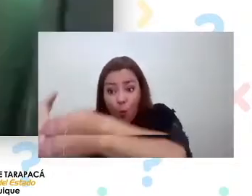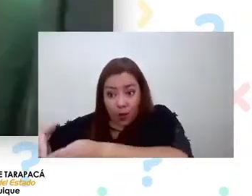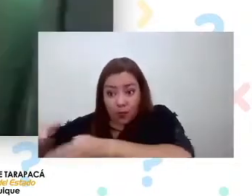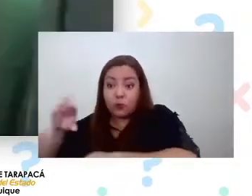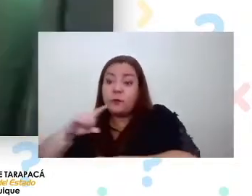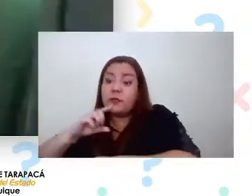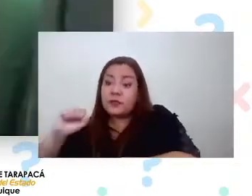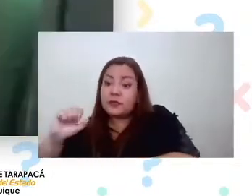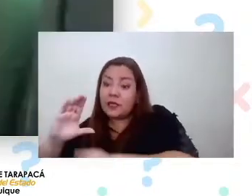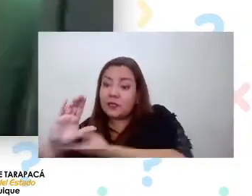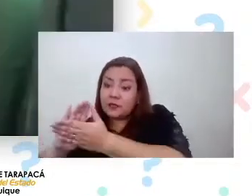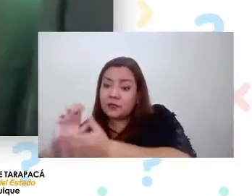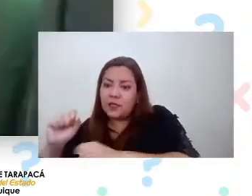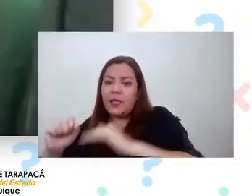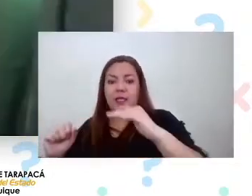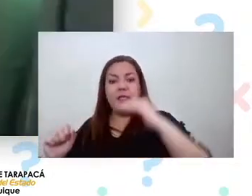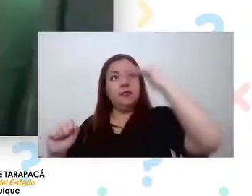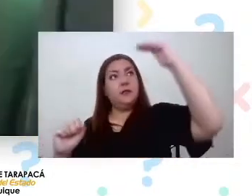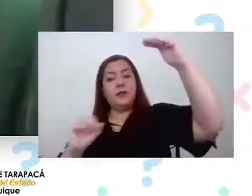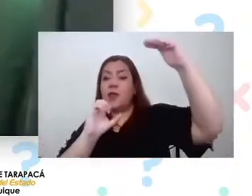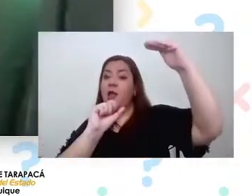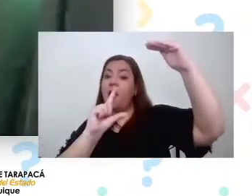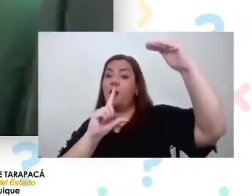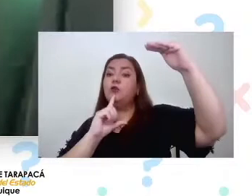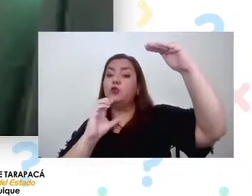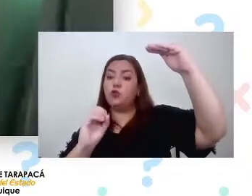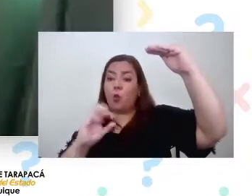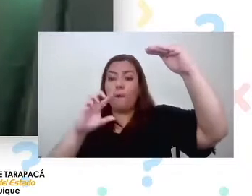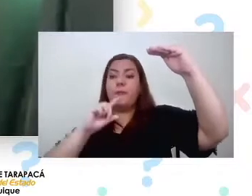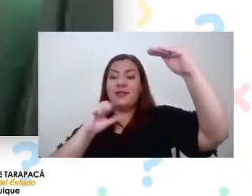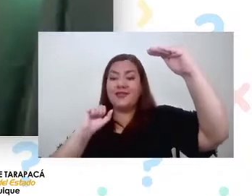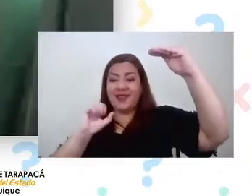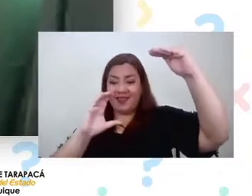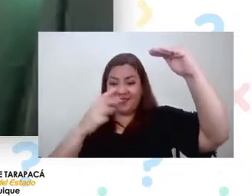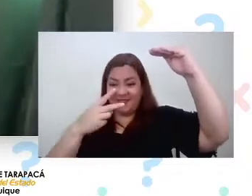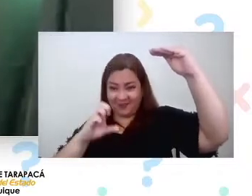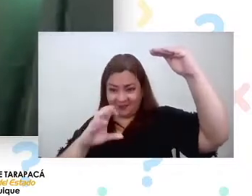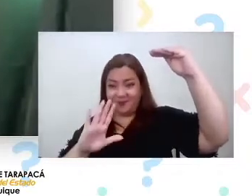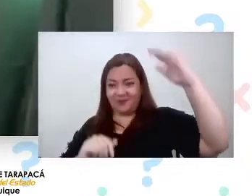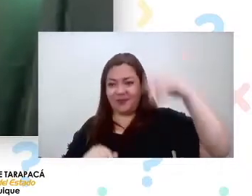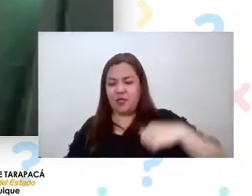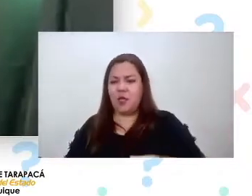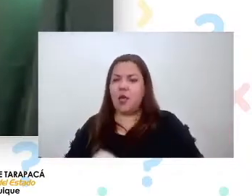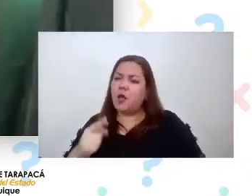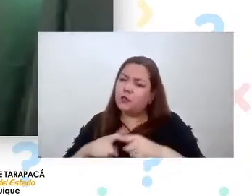perfecto hay otra pregunta que también nos dice ¿se guardará agua bajo la tierra?